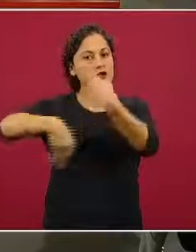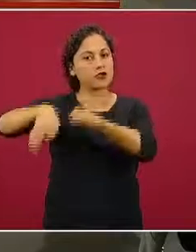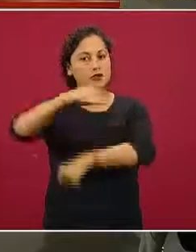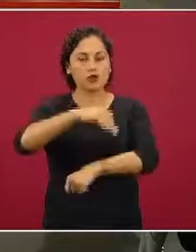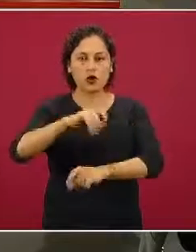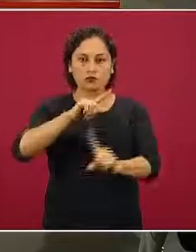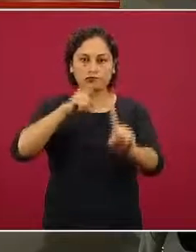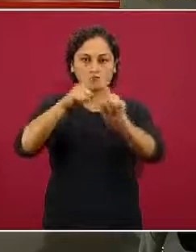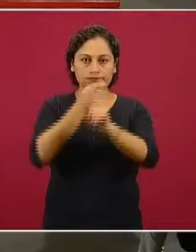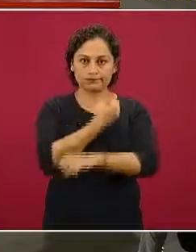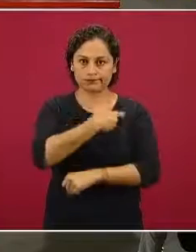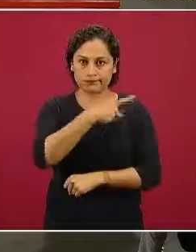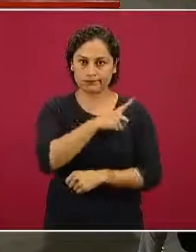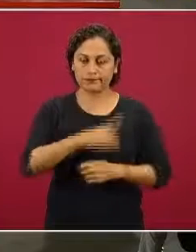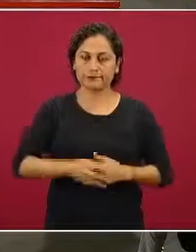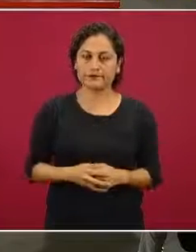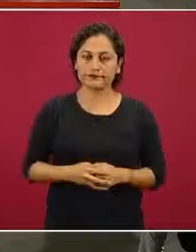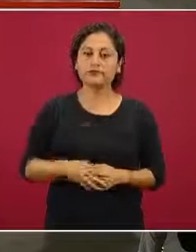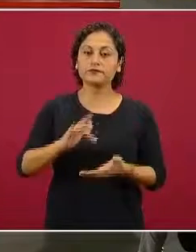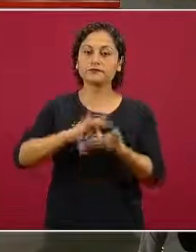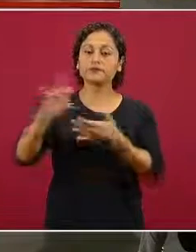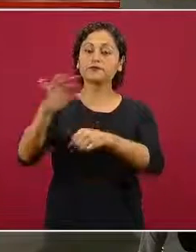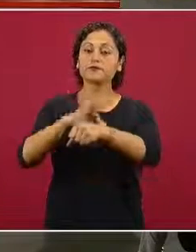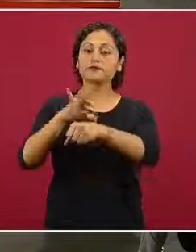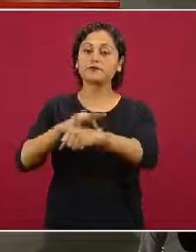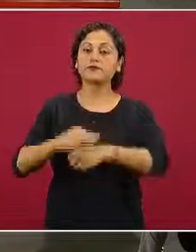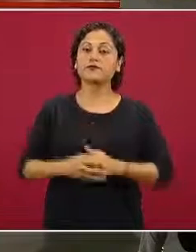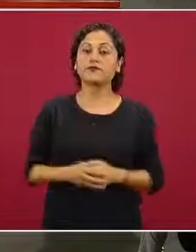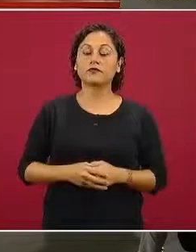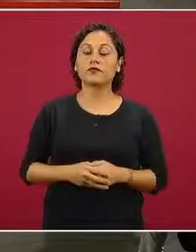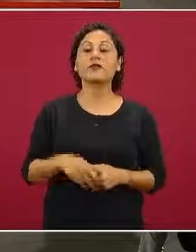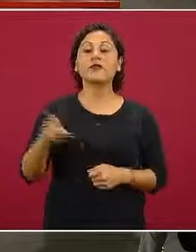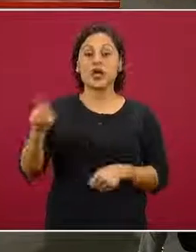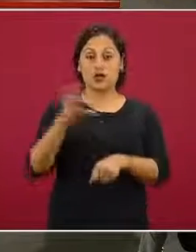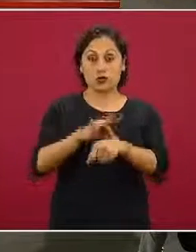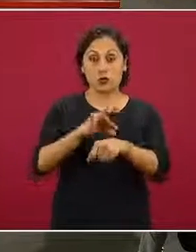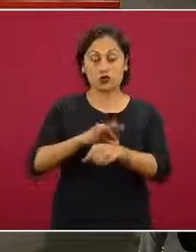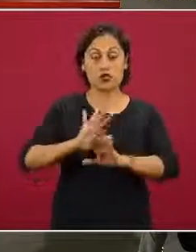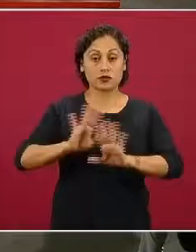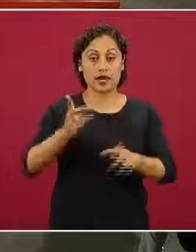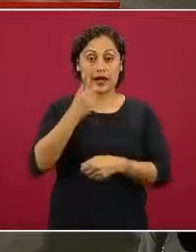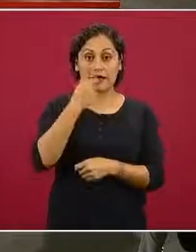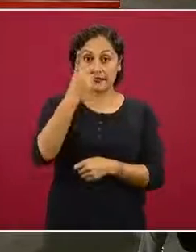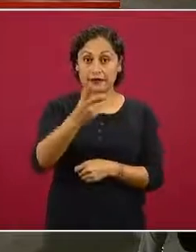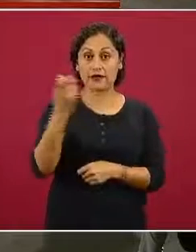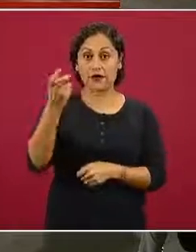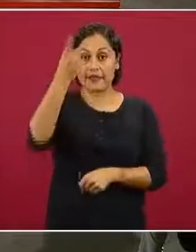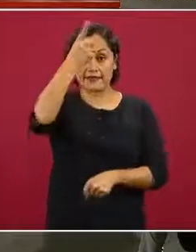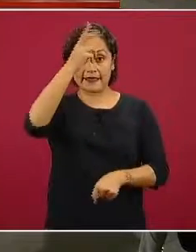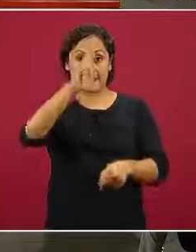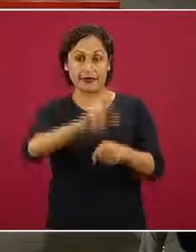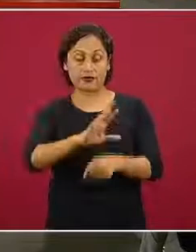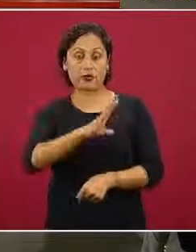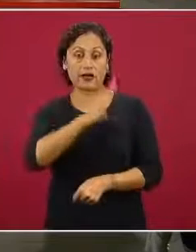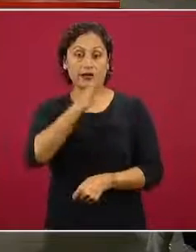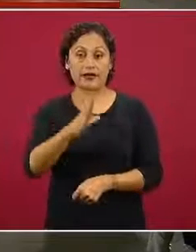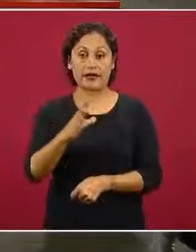muchas gracias doctor Ruy López Ridaura pues tal como lo ha dicho el doctor López Ridaura director general del Senaprece